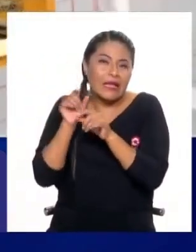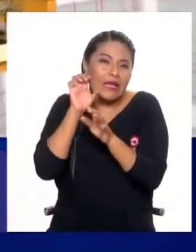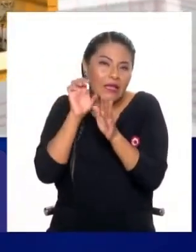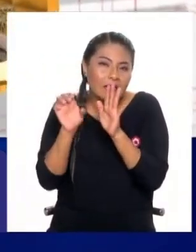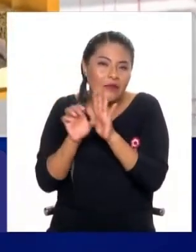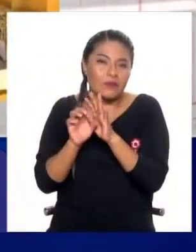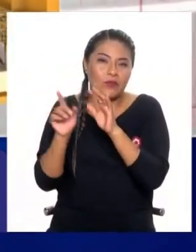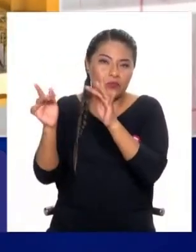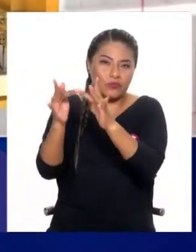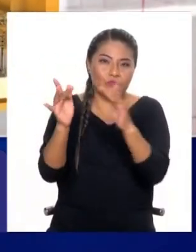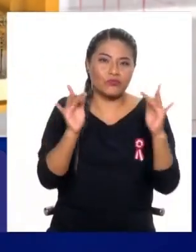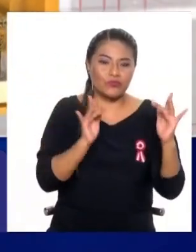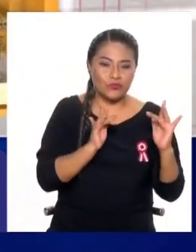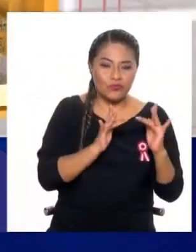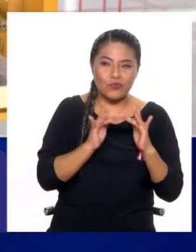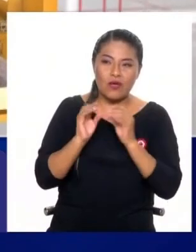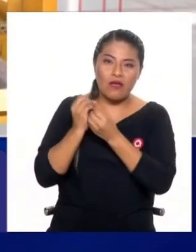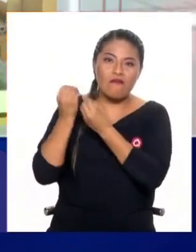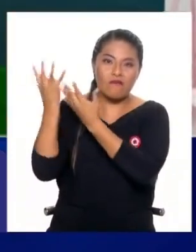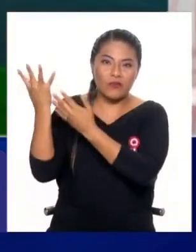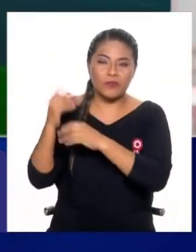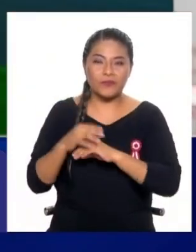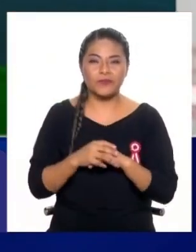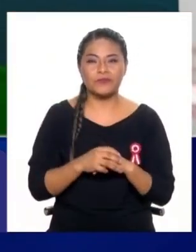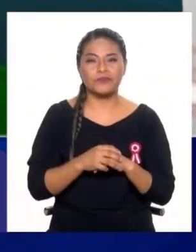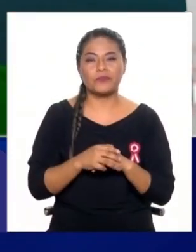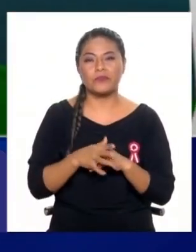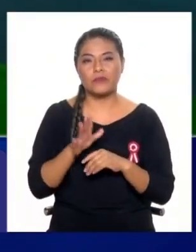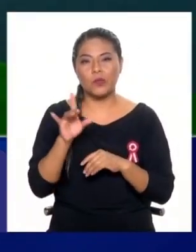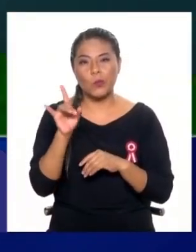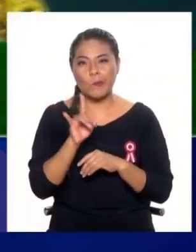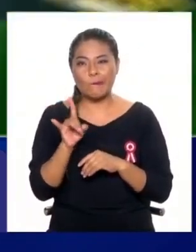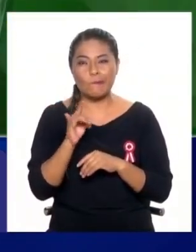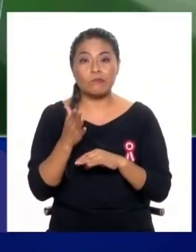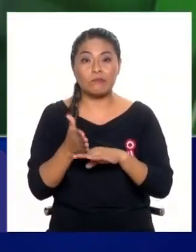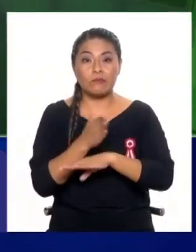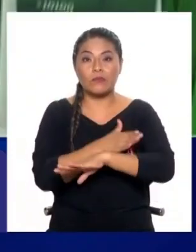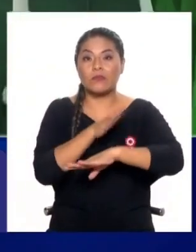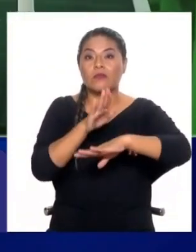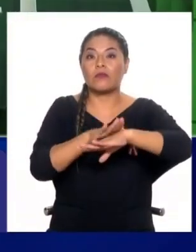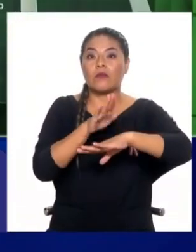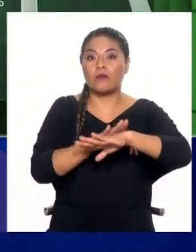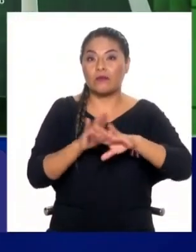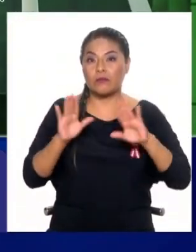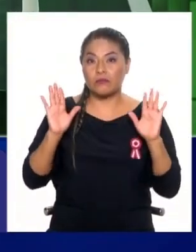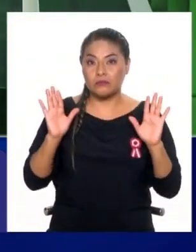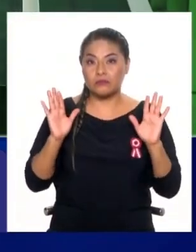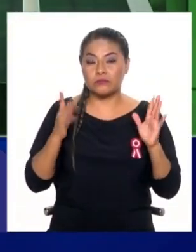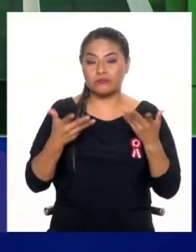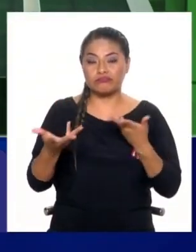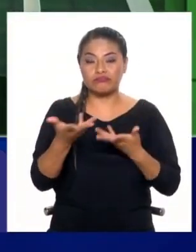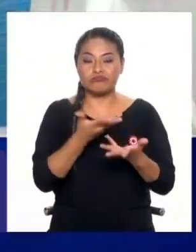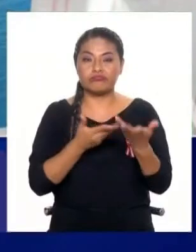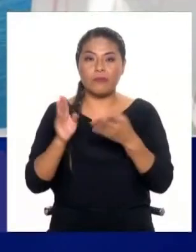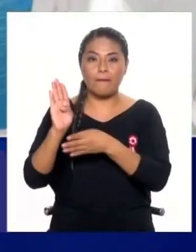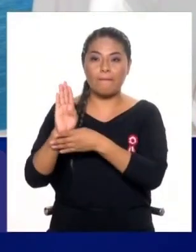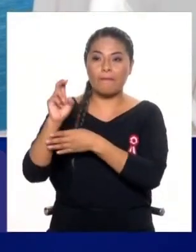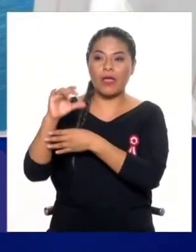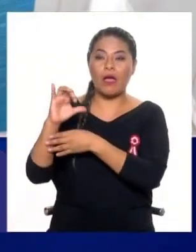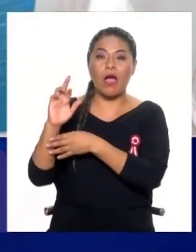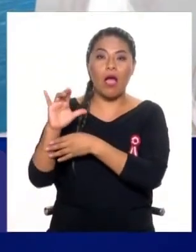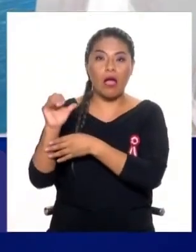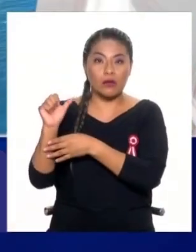por darte un ejemplo, podríamos utilizarlo para prevención de fraudes, por ejemplo, en transacciones bancarias, ¿no? Podríamos